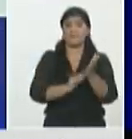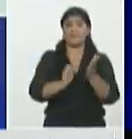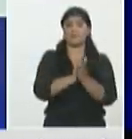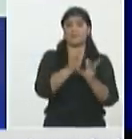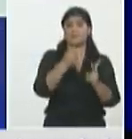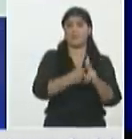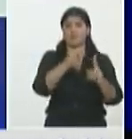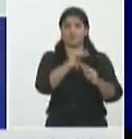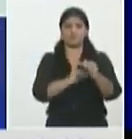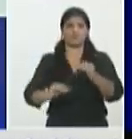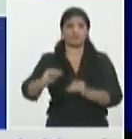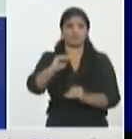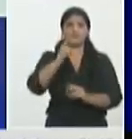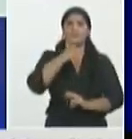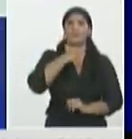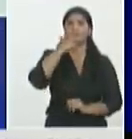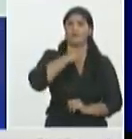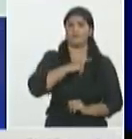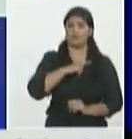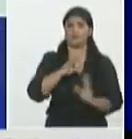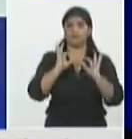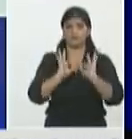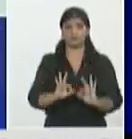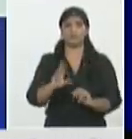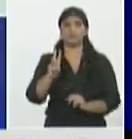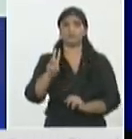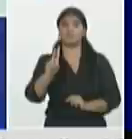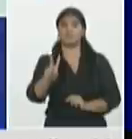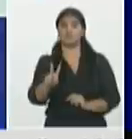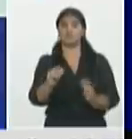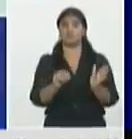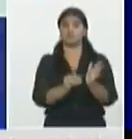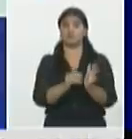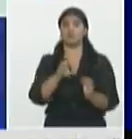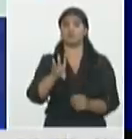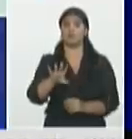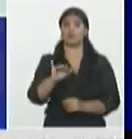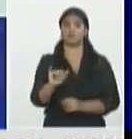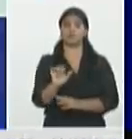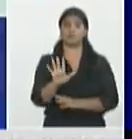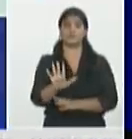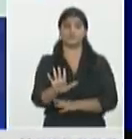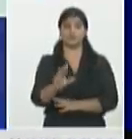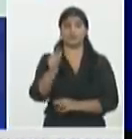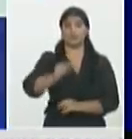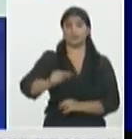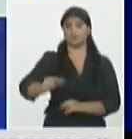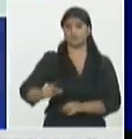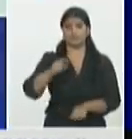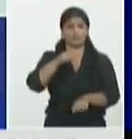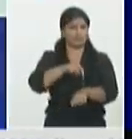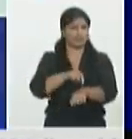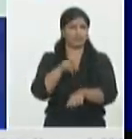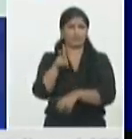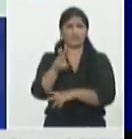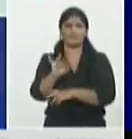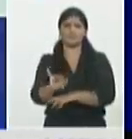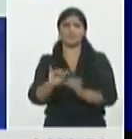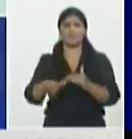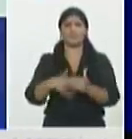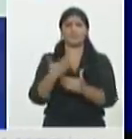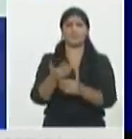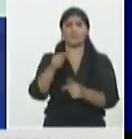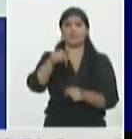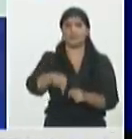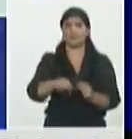de 32.465 casos en los primeros 27 días de este mes